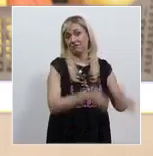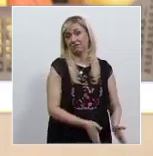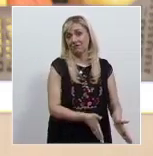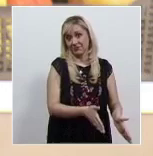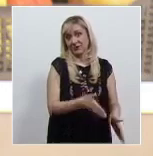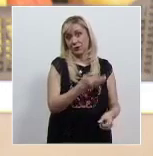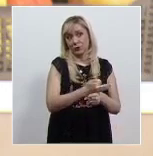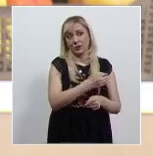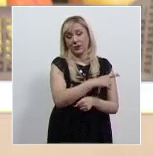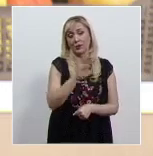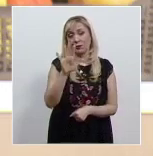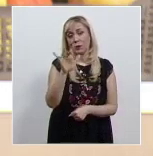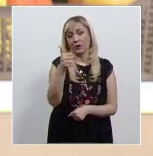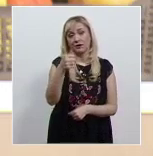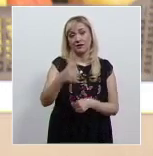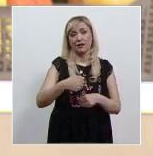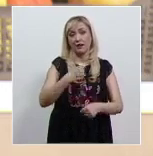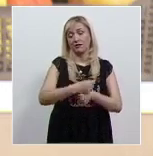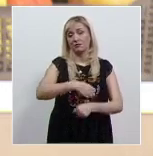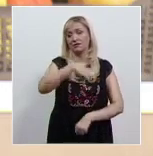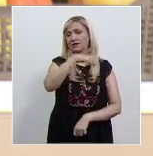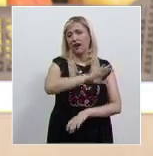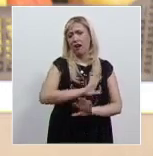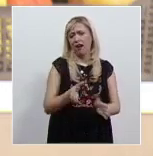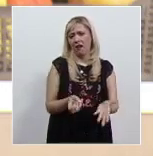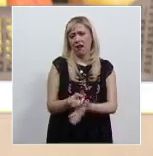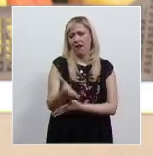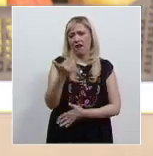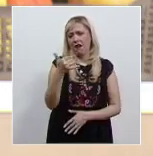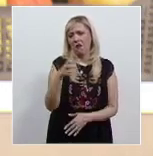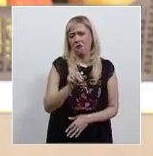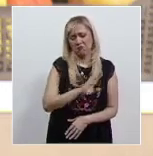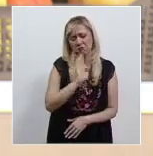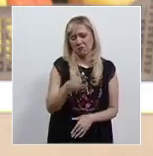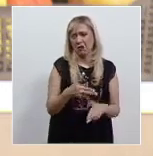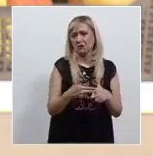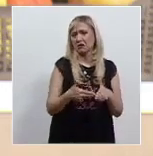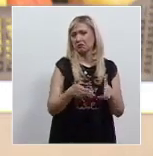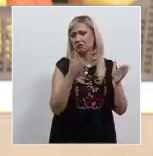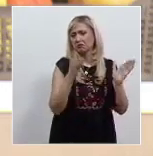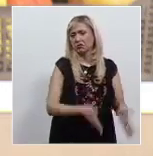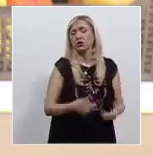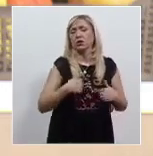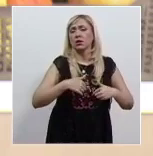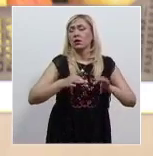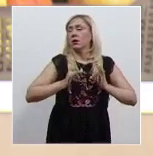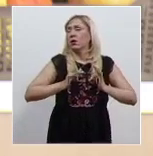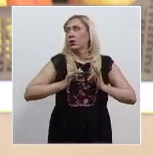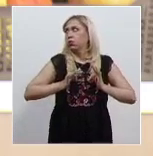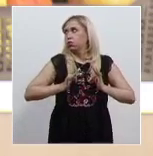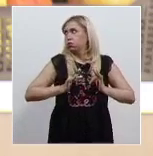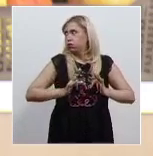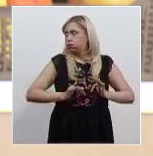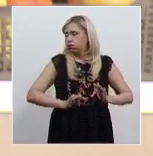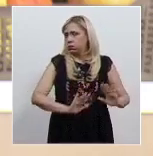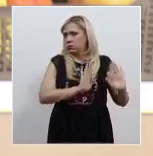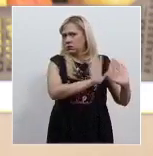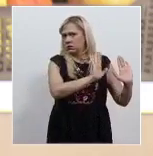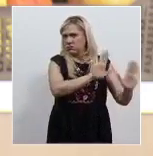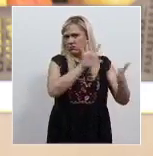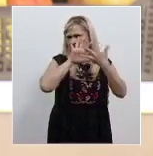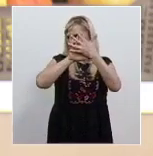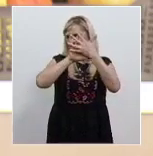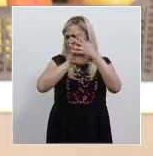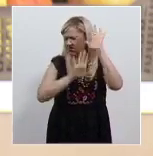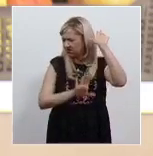entonces él ya no sale. Y eso me daría a mí un poco de tranquilidad, saber que él va a permanecer el resto de